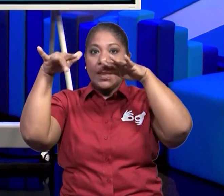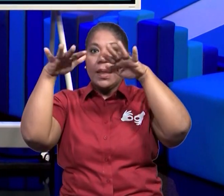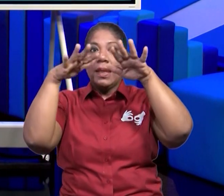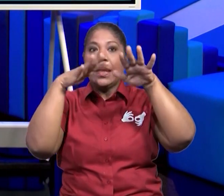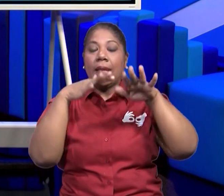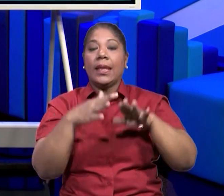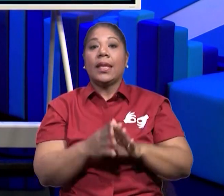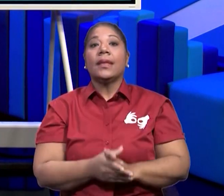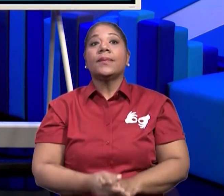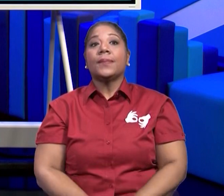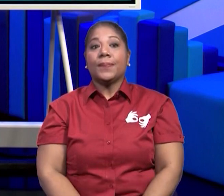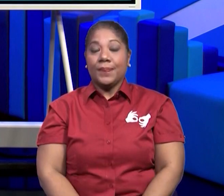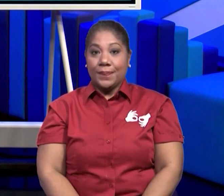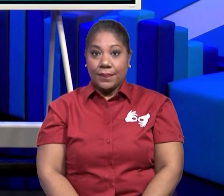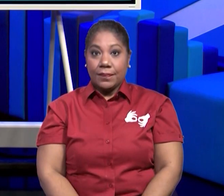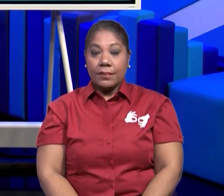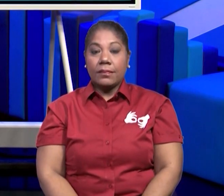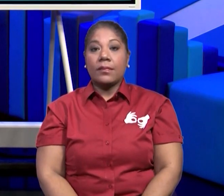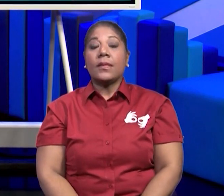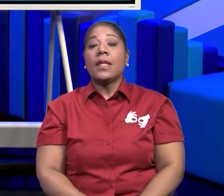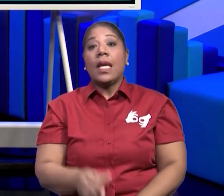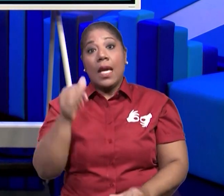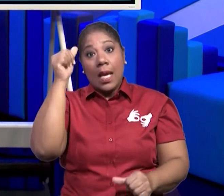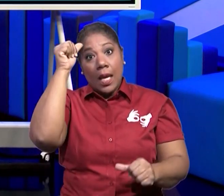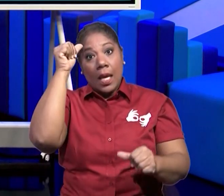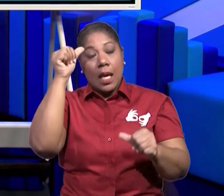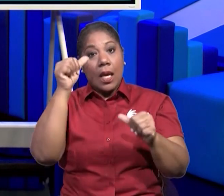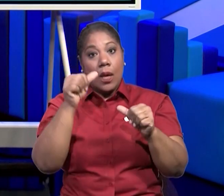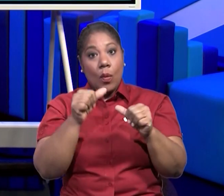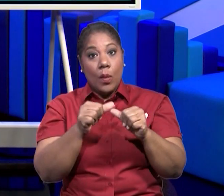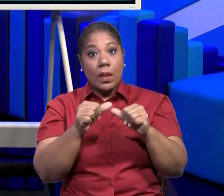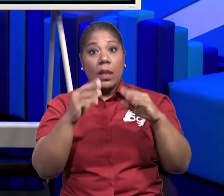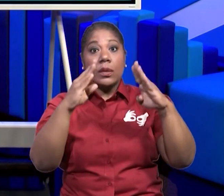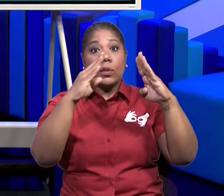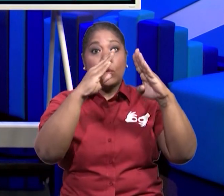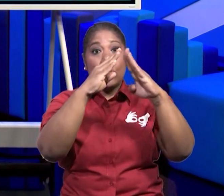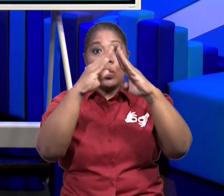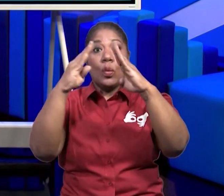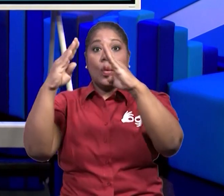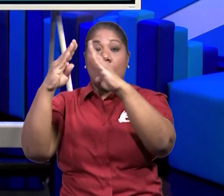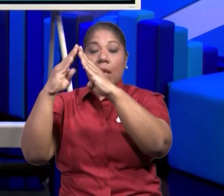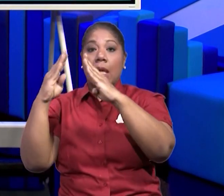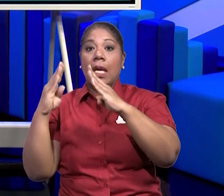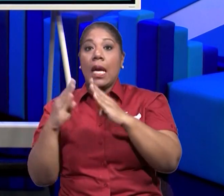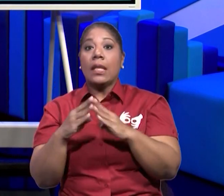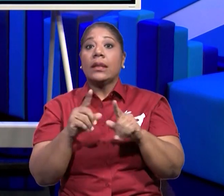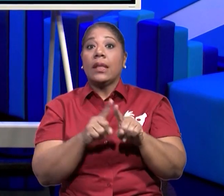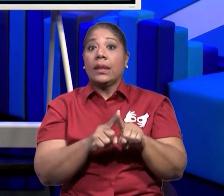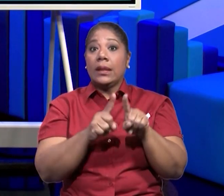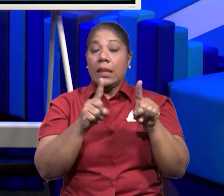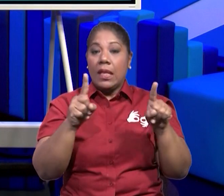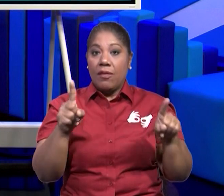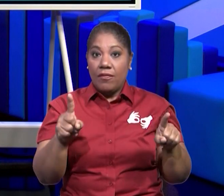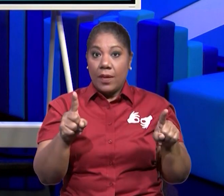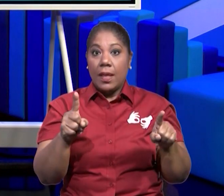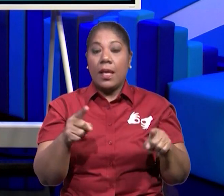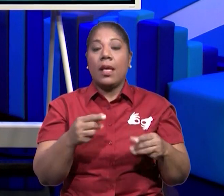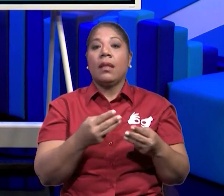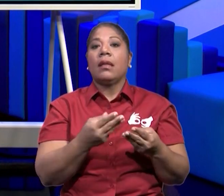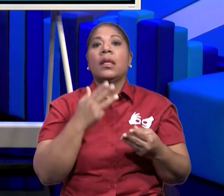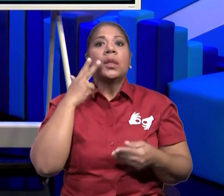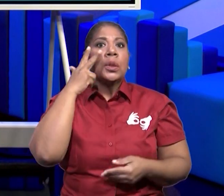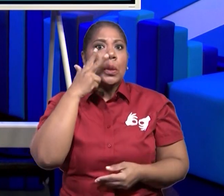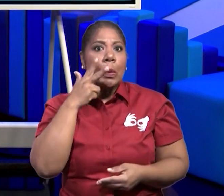Tipos de vivienda según los materiales. Según los materiales que ya habíamos visto anteriormente. Vamos a ver